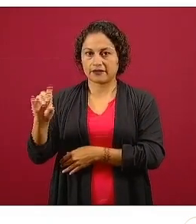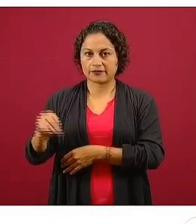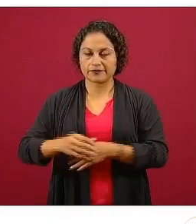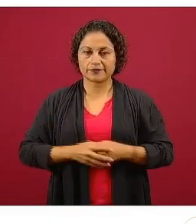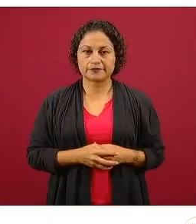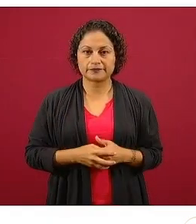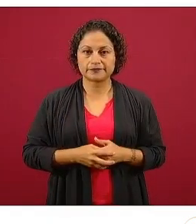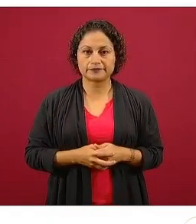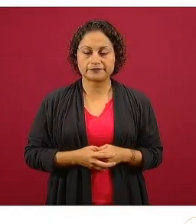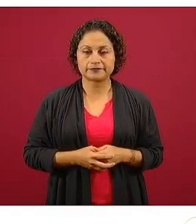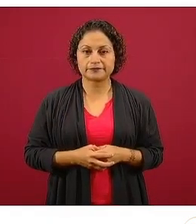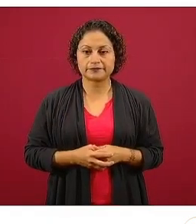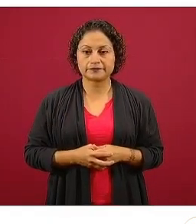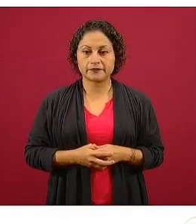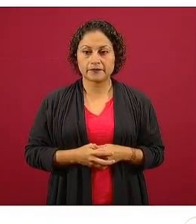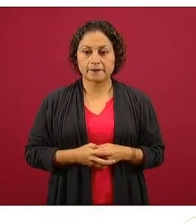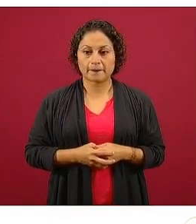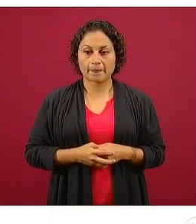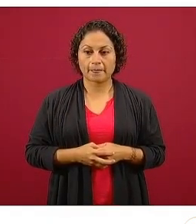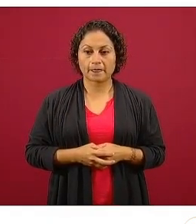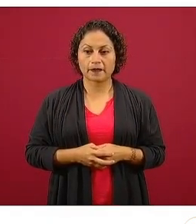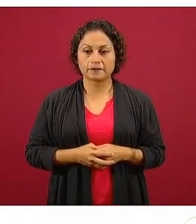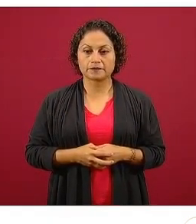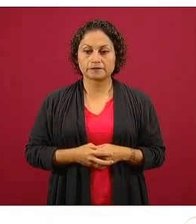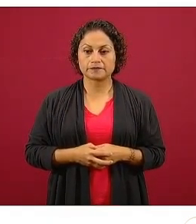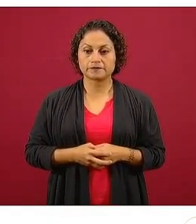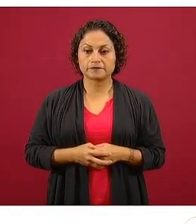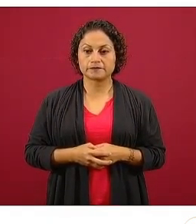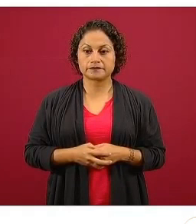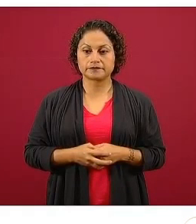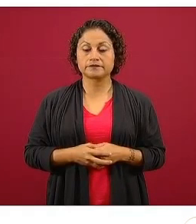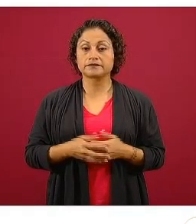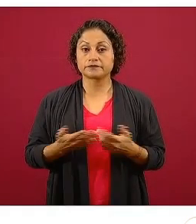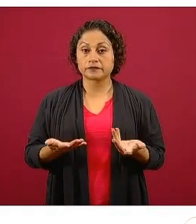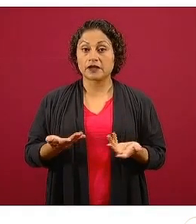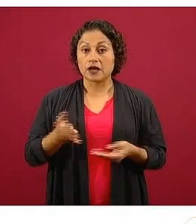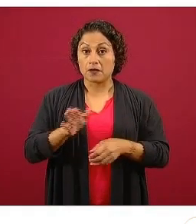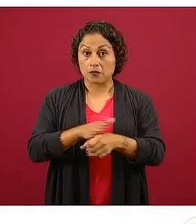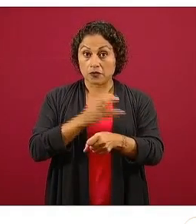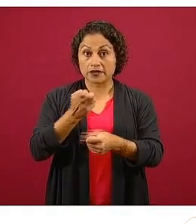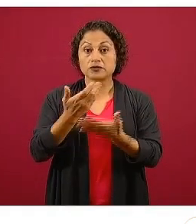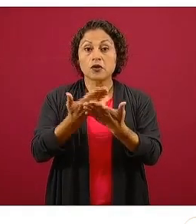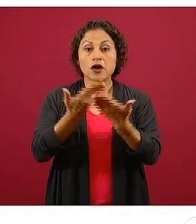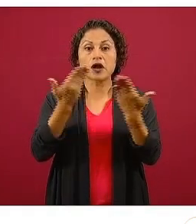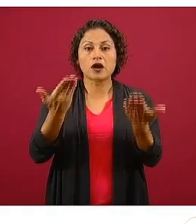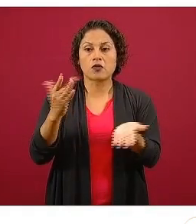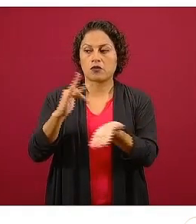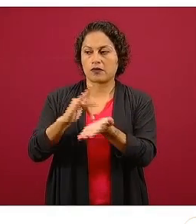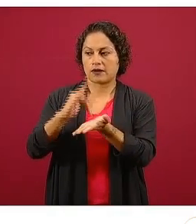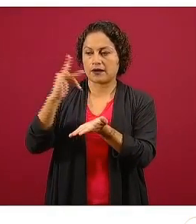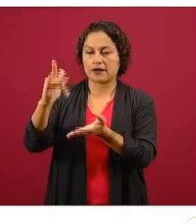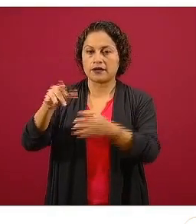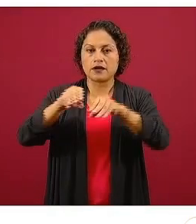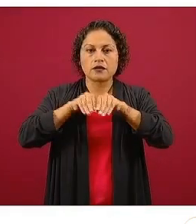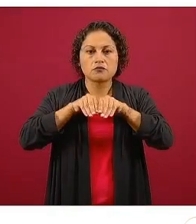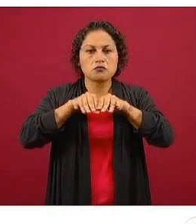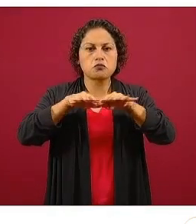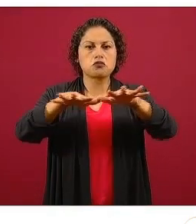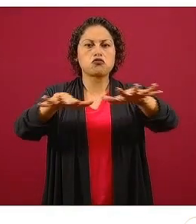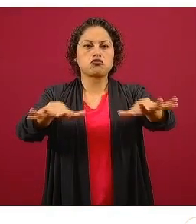Entonces, tendremos realmente una distribución muy amplia y una cobertura que nos va a permitir llegar a